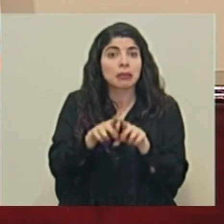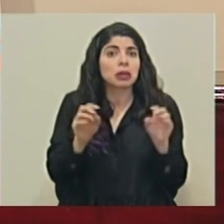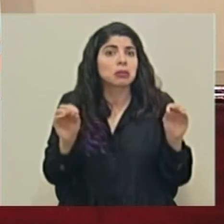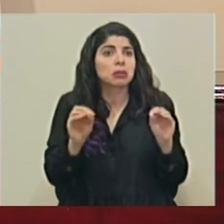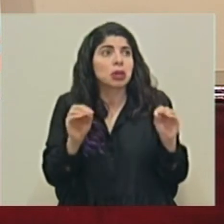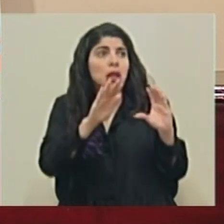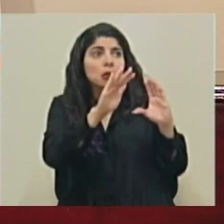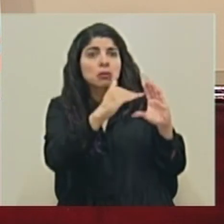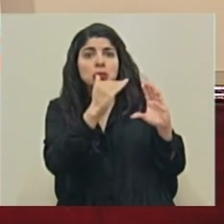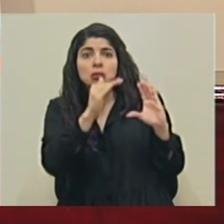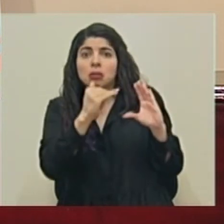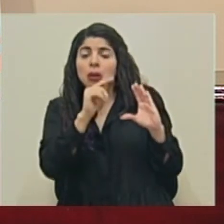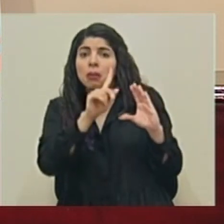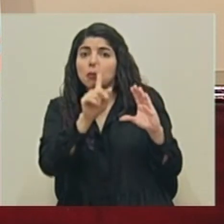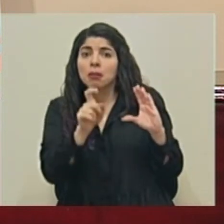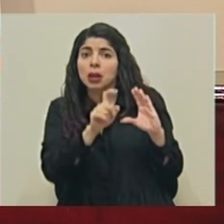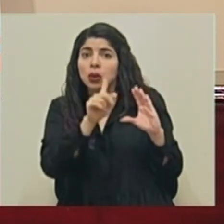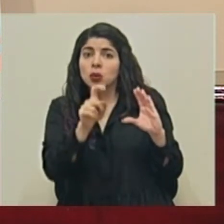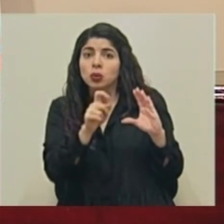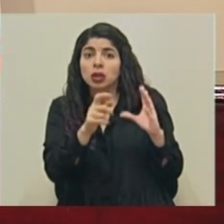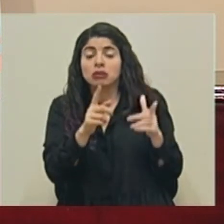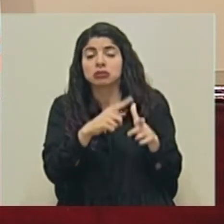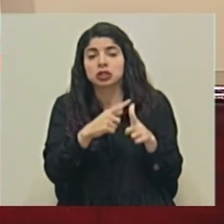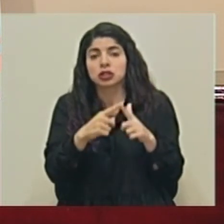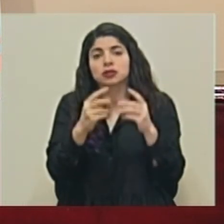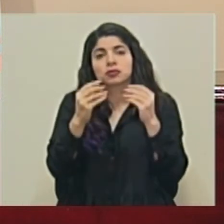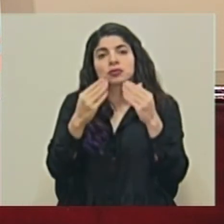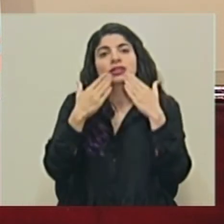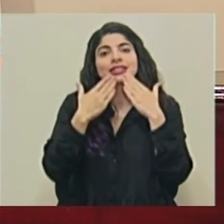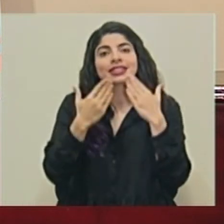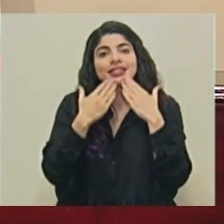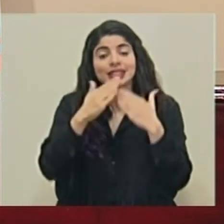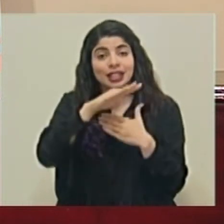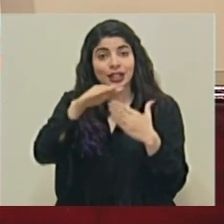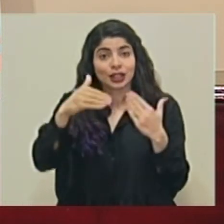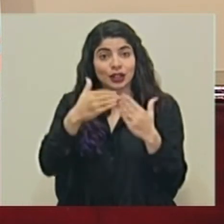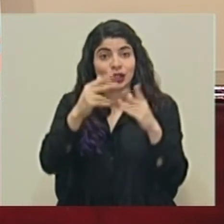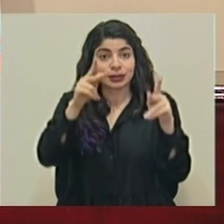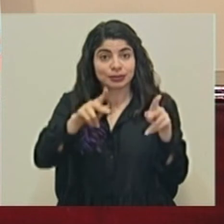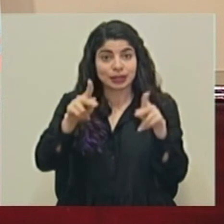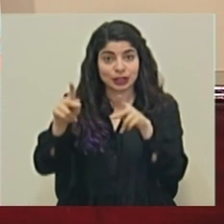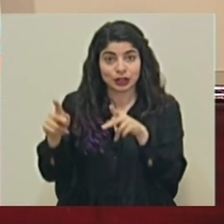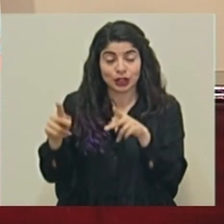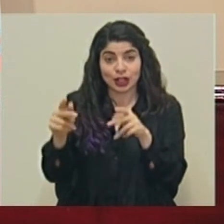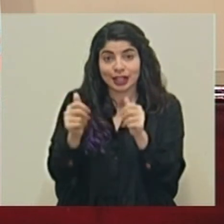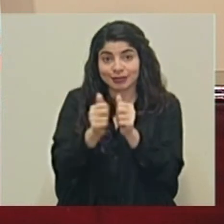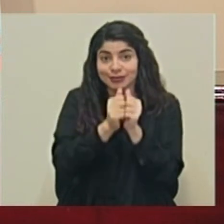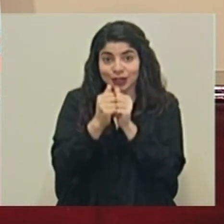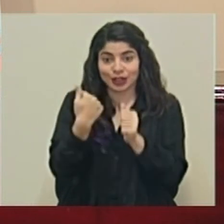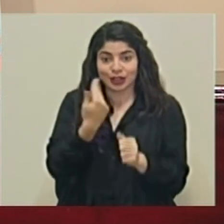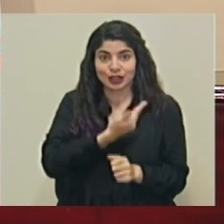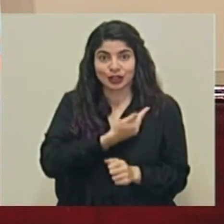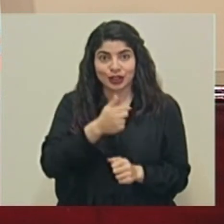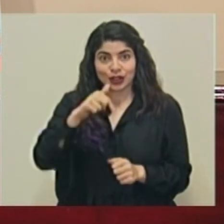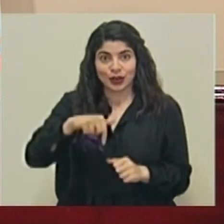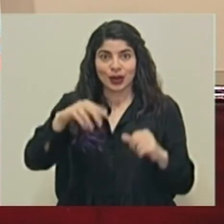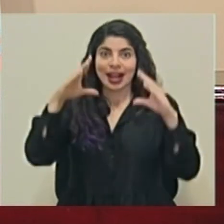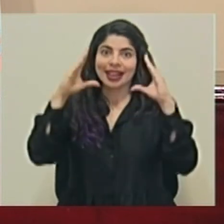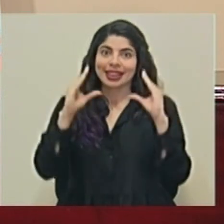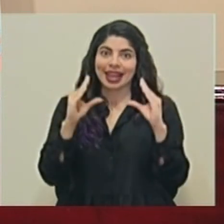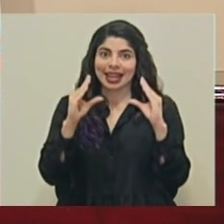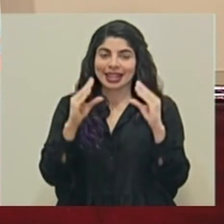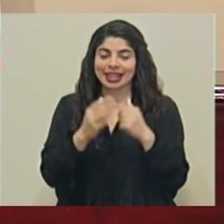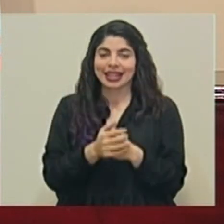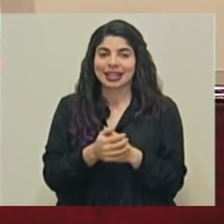consultas de los medios regionales. Agradecemos a todos y todas las personas que nos acompañaron esta tarde en